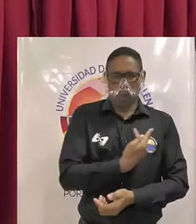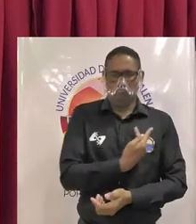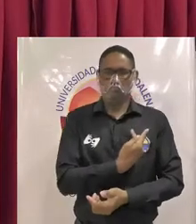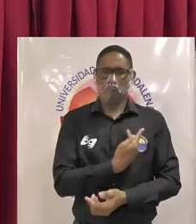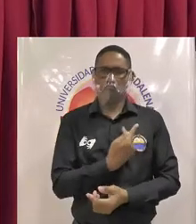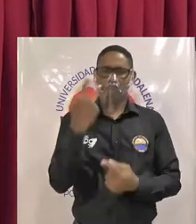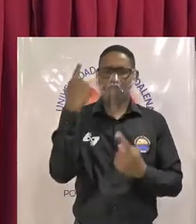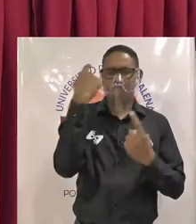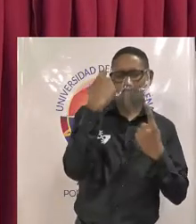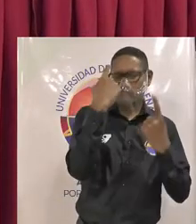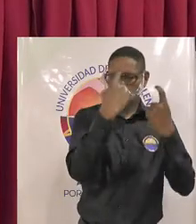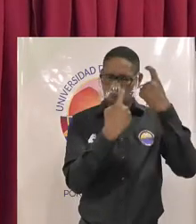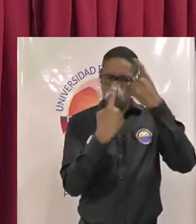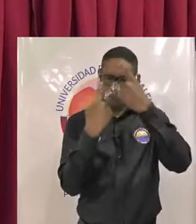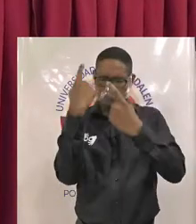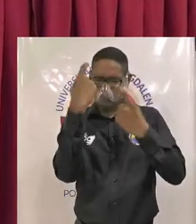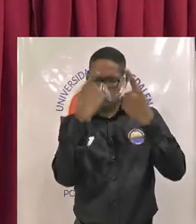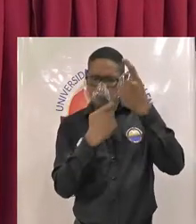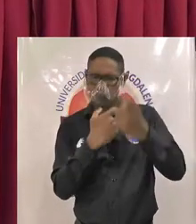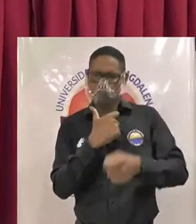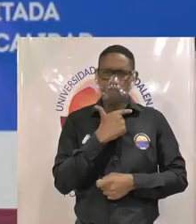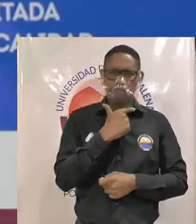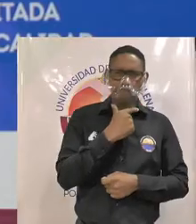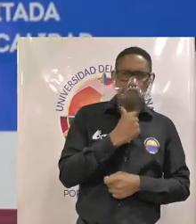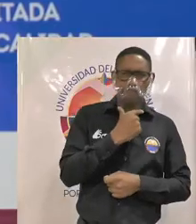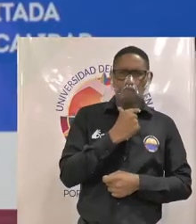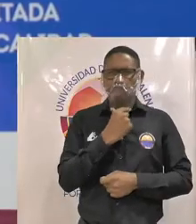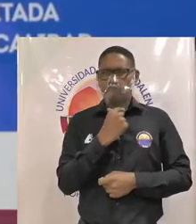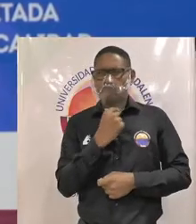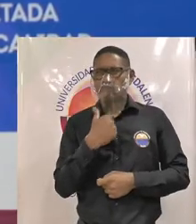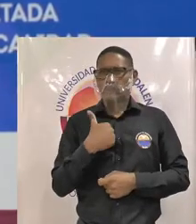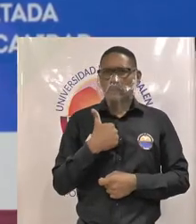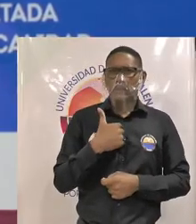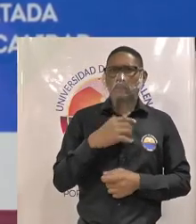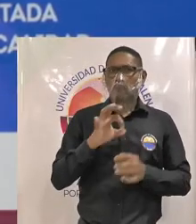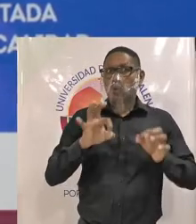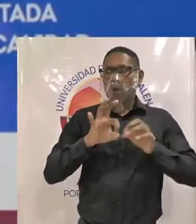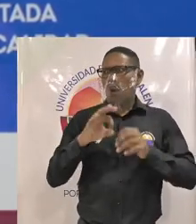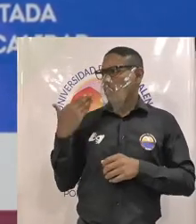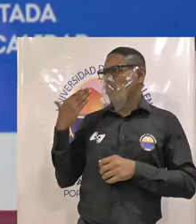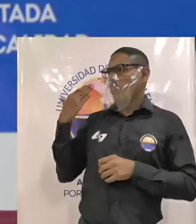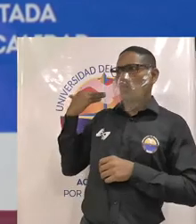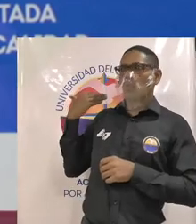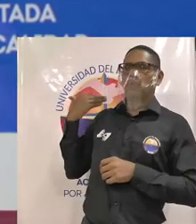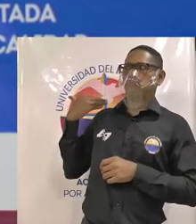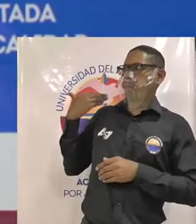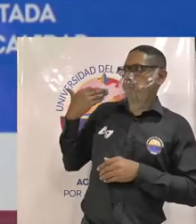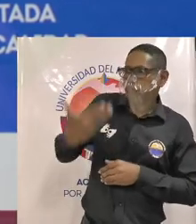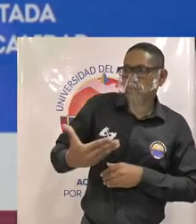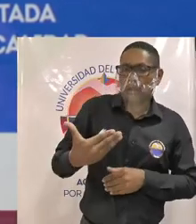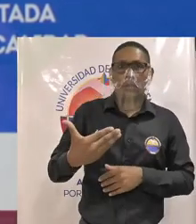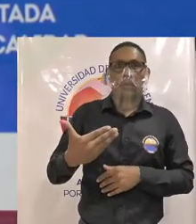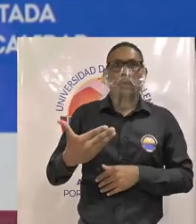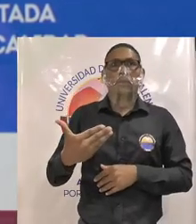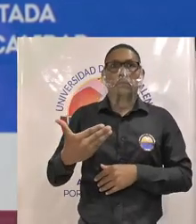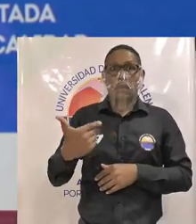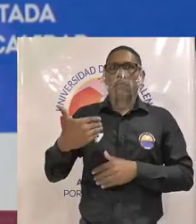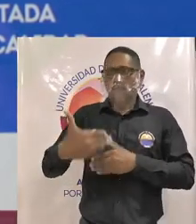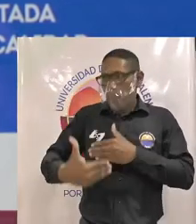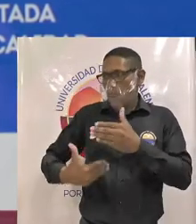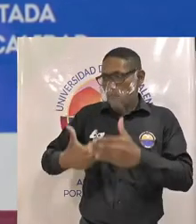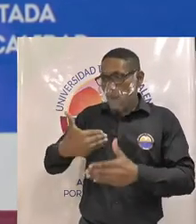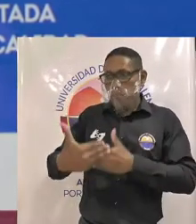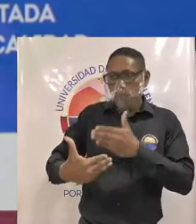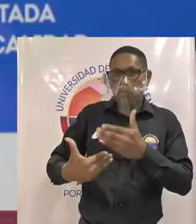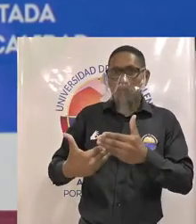analizado que hay una necesidad desde hace tiempo que se ha venido avanzando por